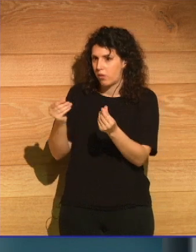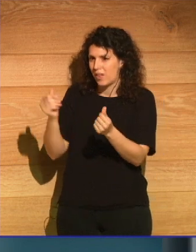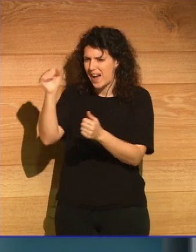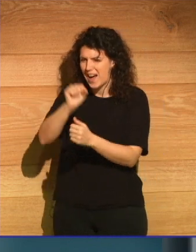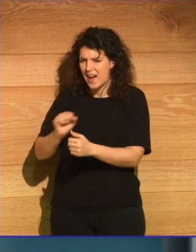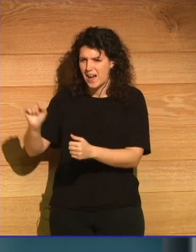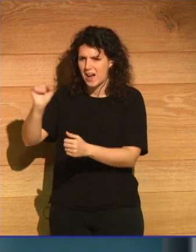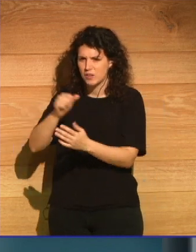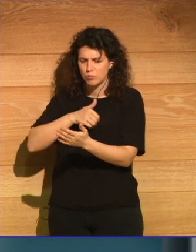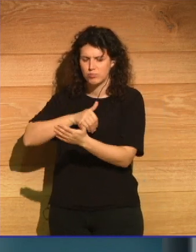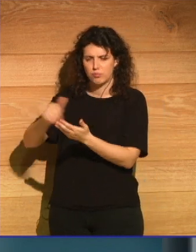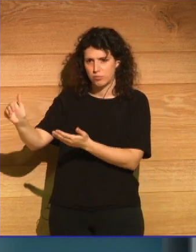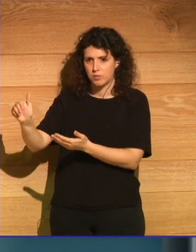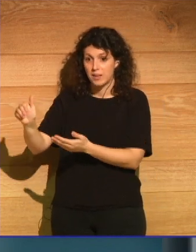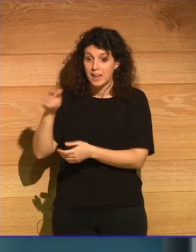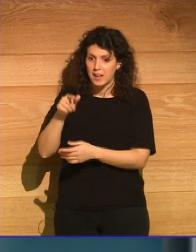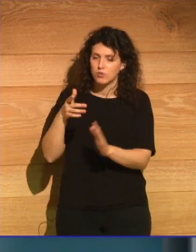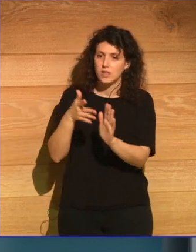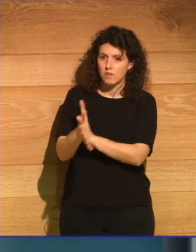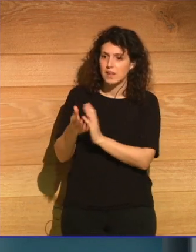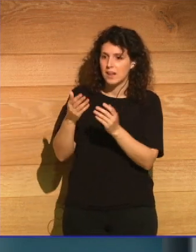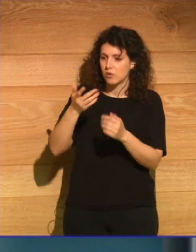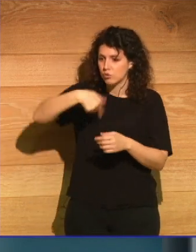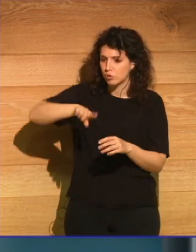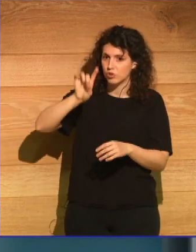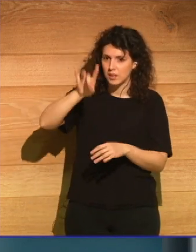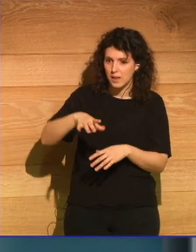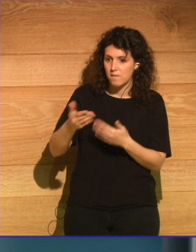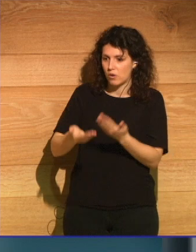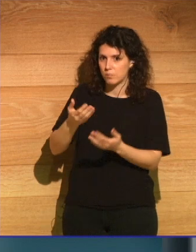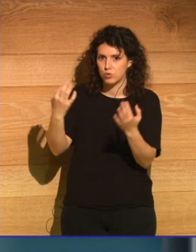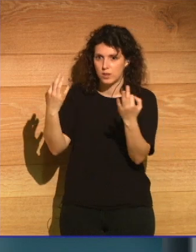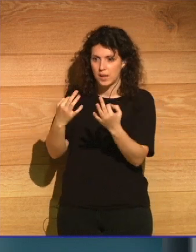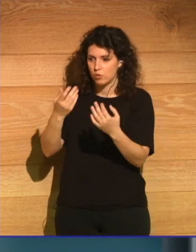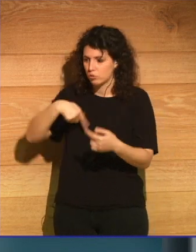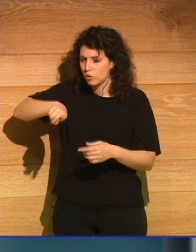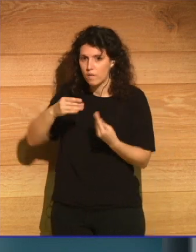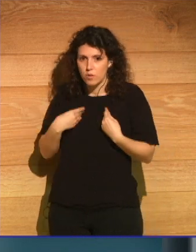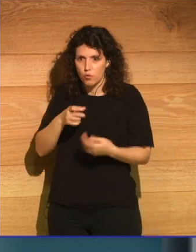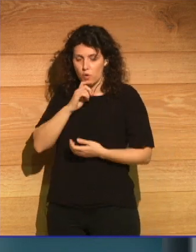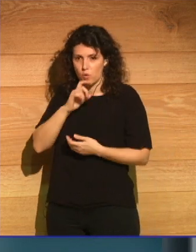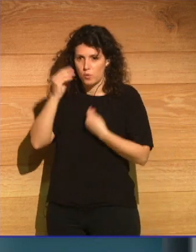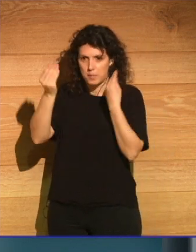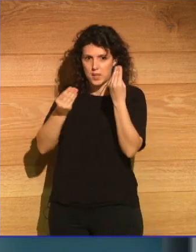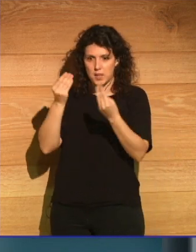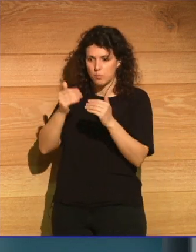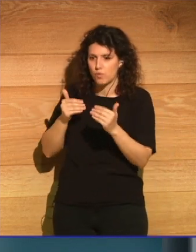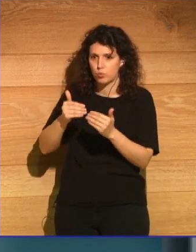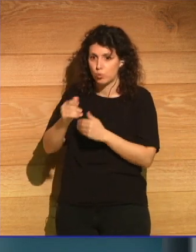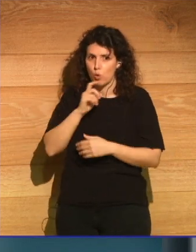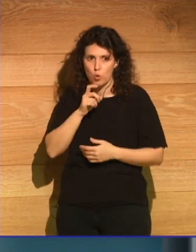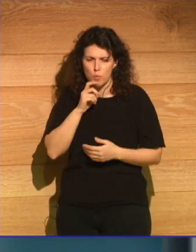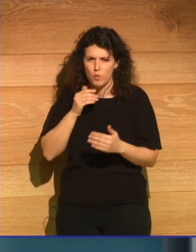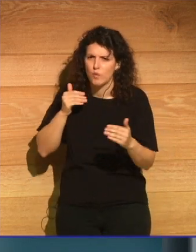cuenta una historia sobre quiénes éramos, qué valorábamos, cómo hemos vivido y qué pensábamos sobre el futuro, cómo